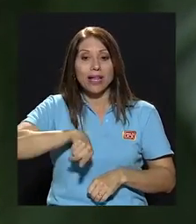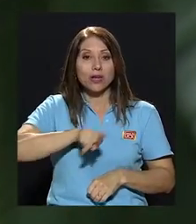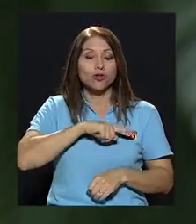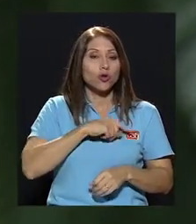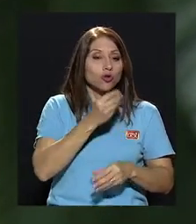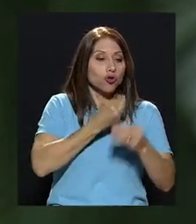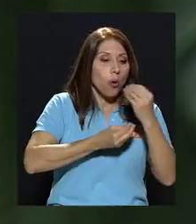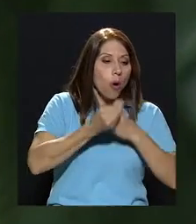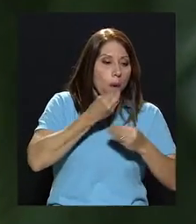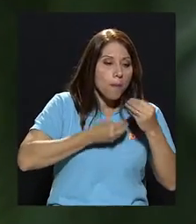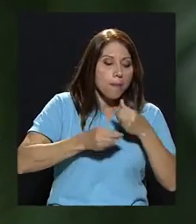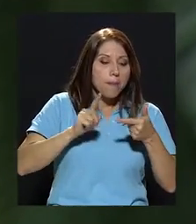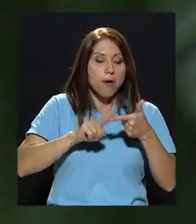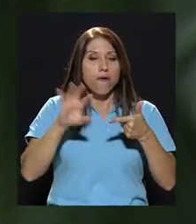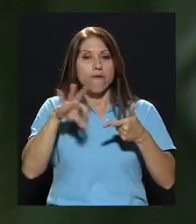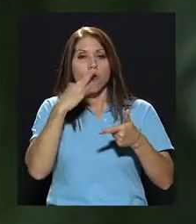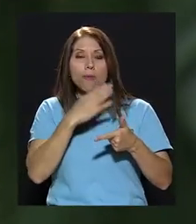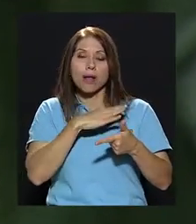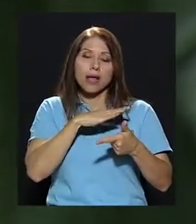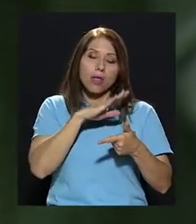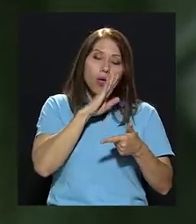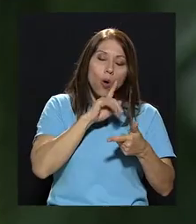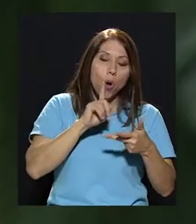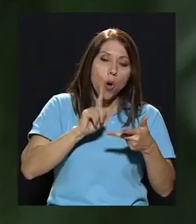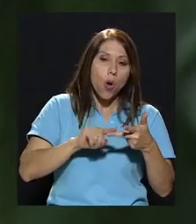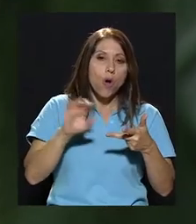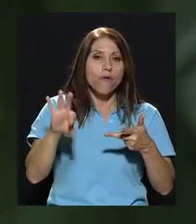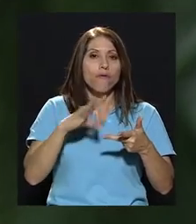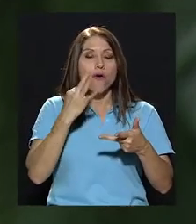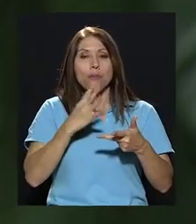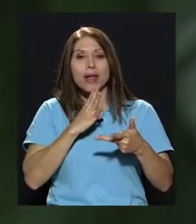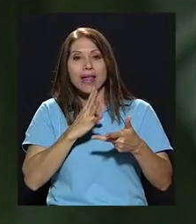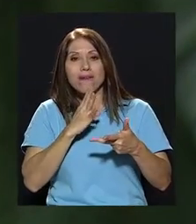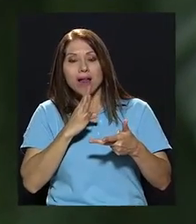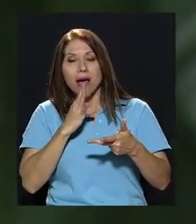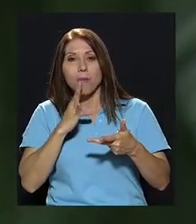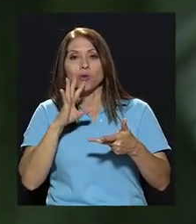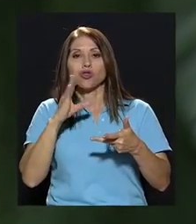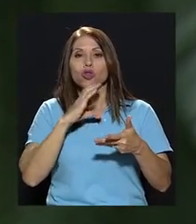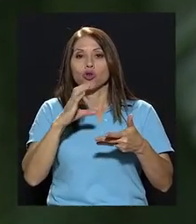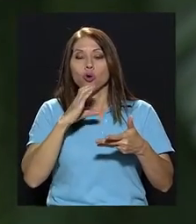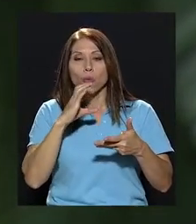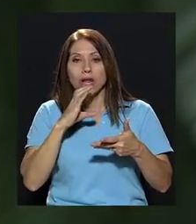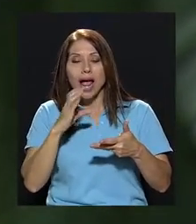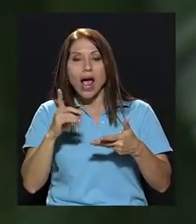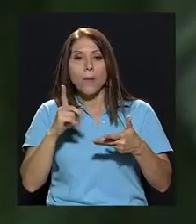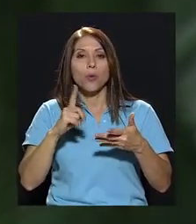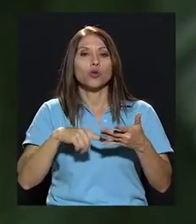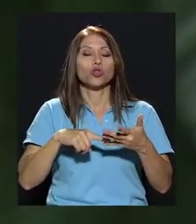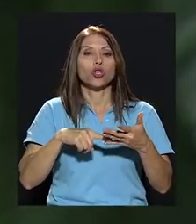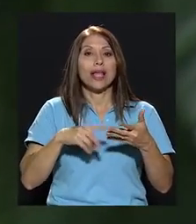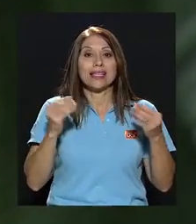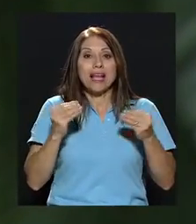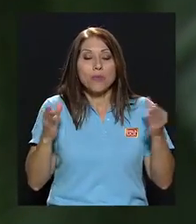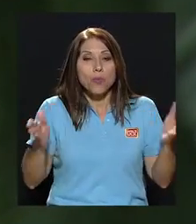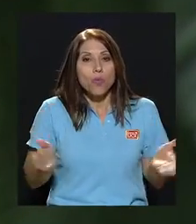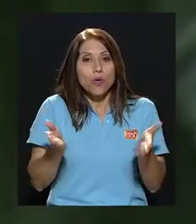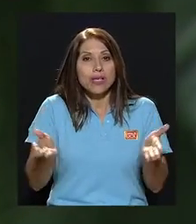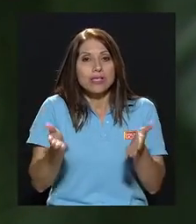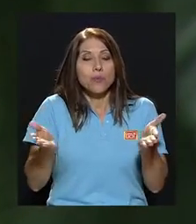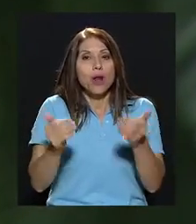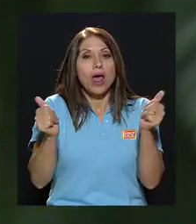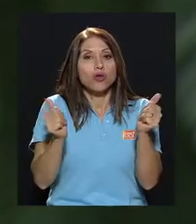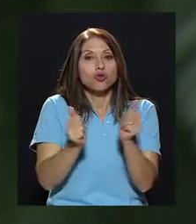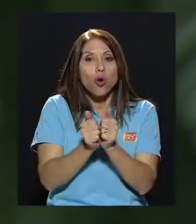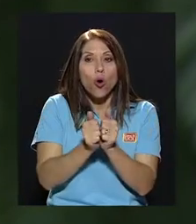nos alimentamos, la forma en que dormimos, la forma en que hablamos, nos comunicamos, el estar muy estimulados